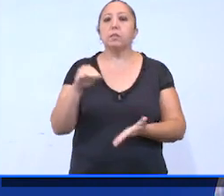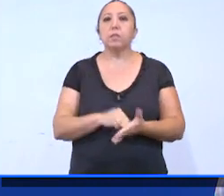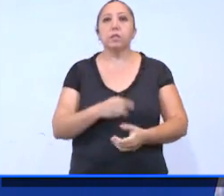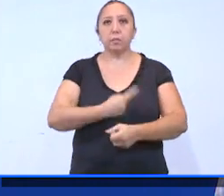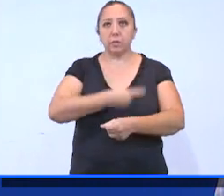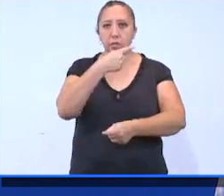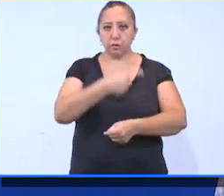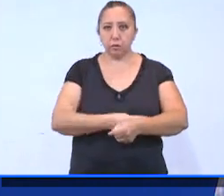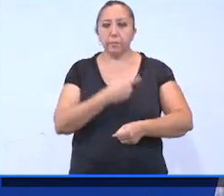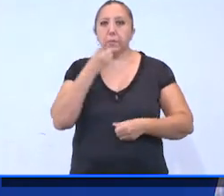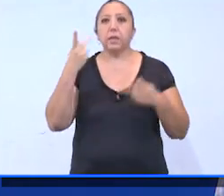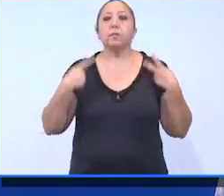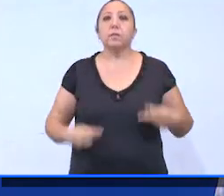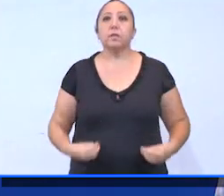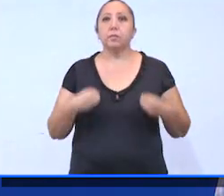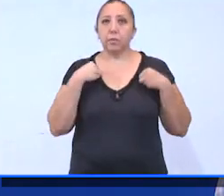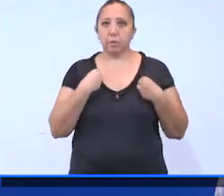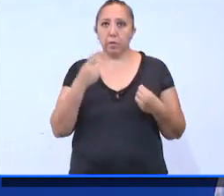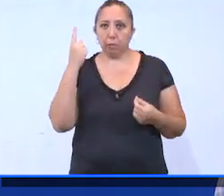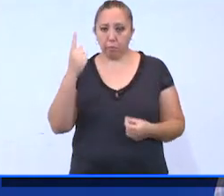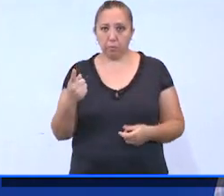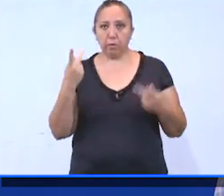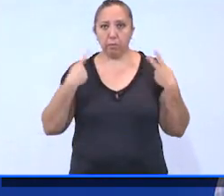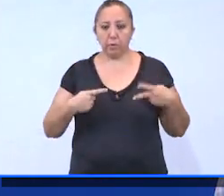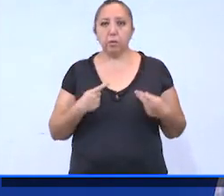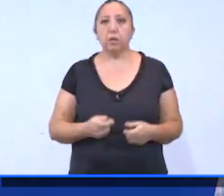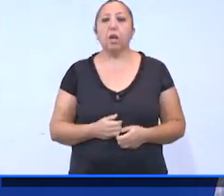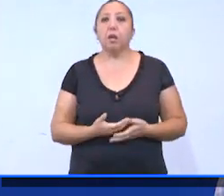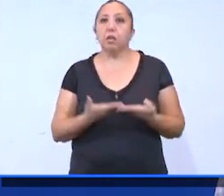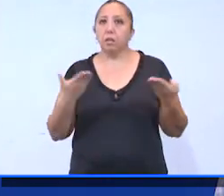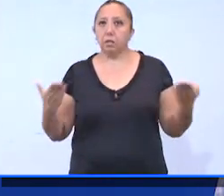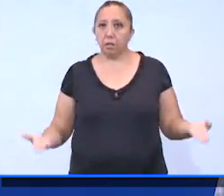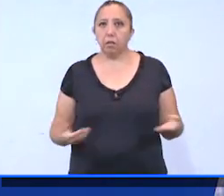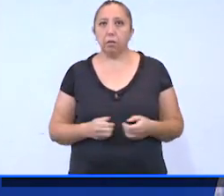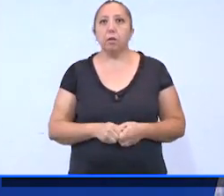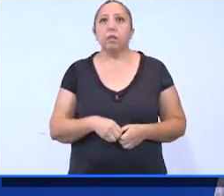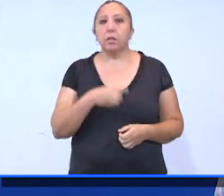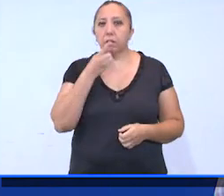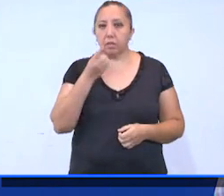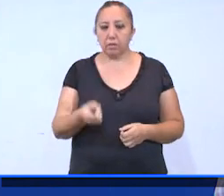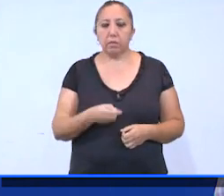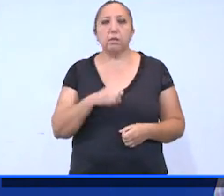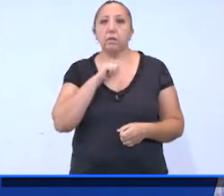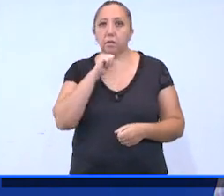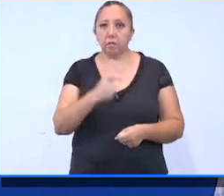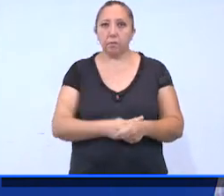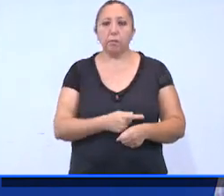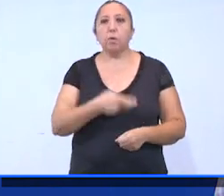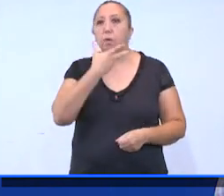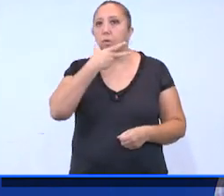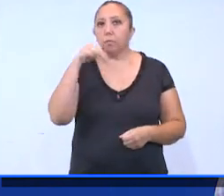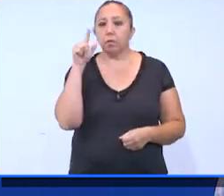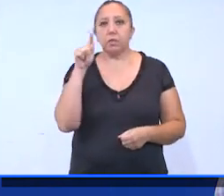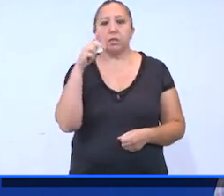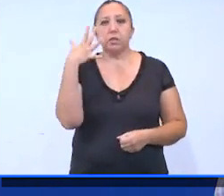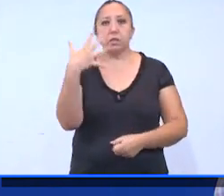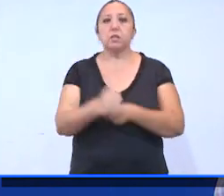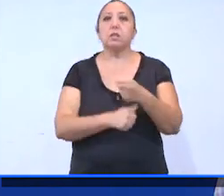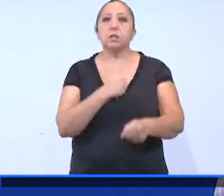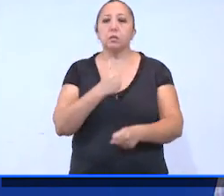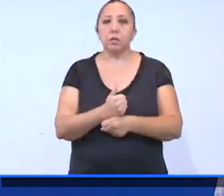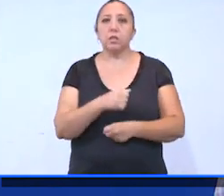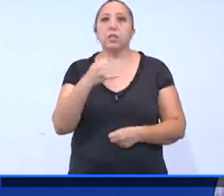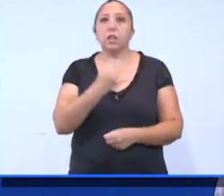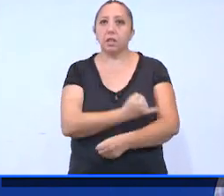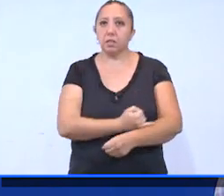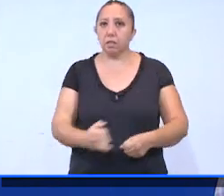hipertensión. El paciente convivía con un contacto, el cual hasta el momento se reporta asintomático. Un hombre de 75 años de edad, de